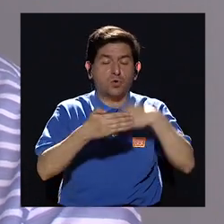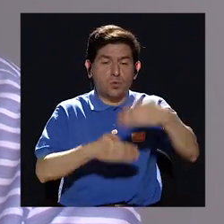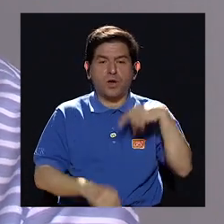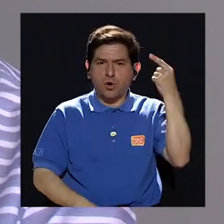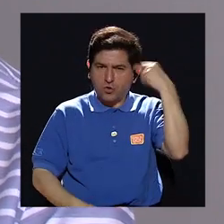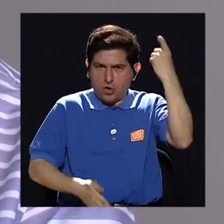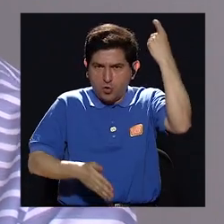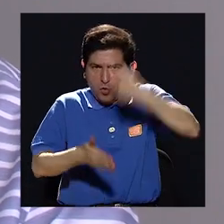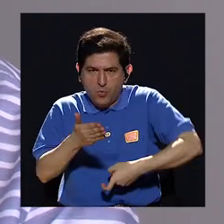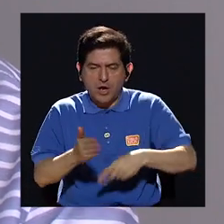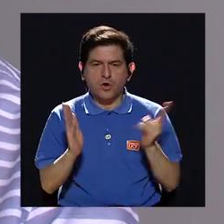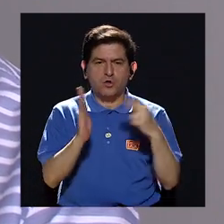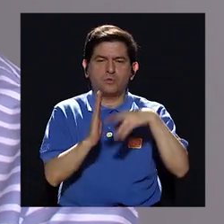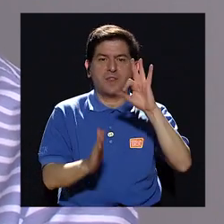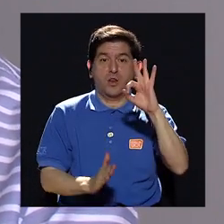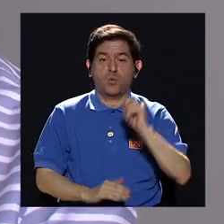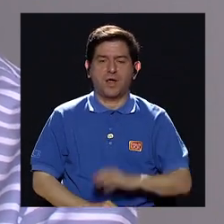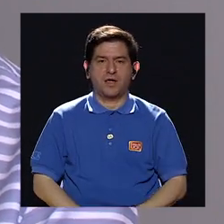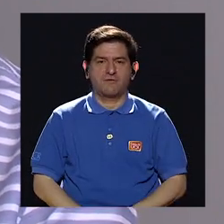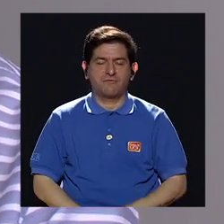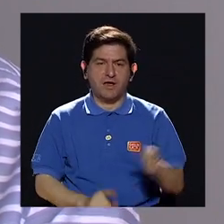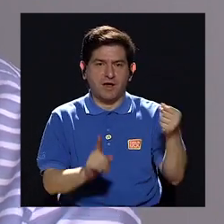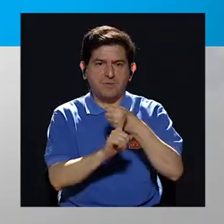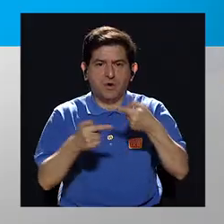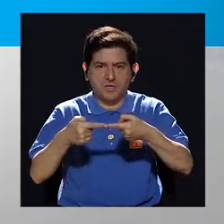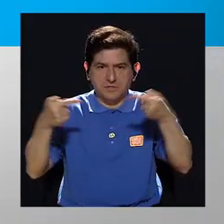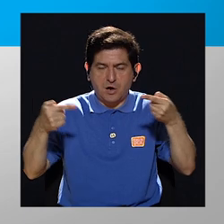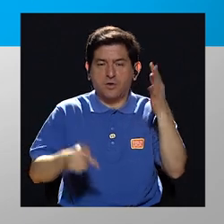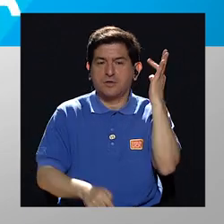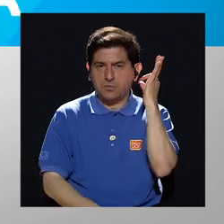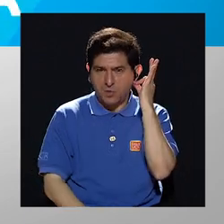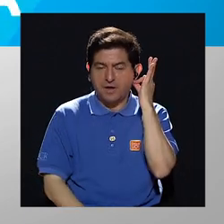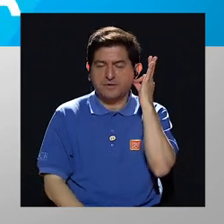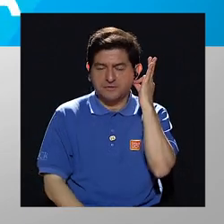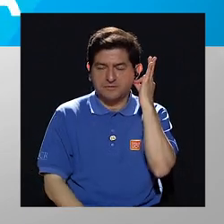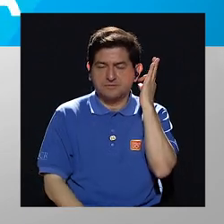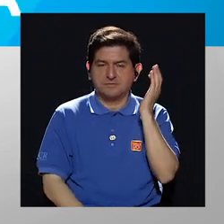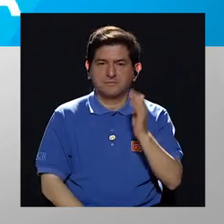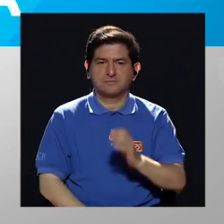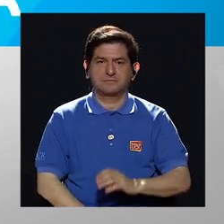golpe de Estado de 2009 es el de la violencia contra las mujeres.